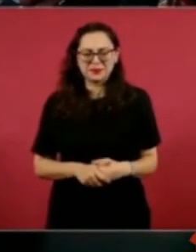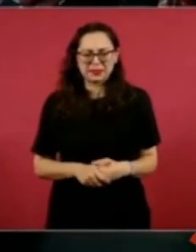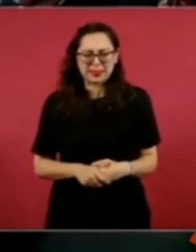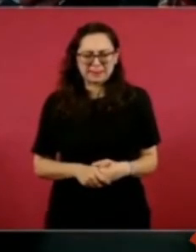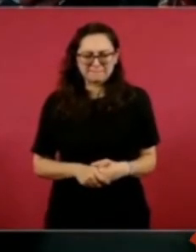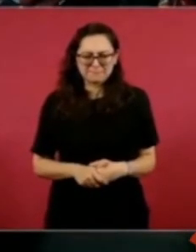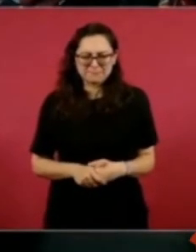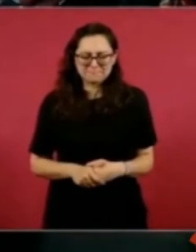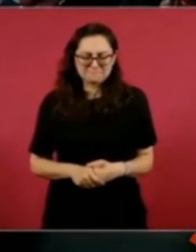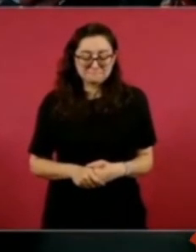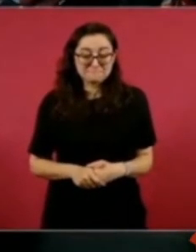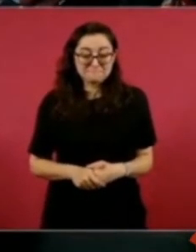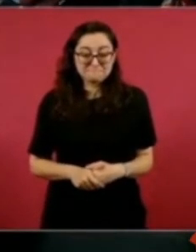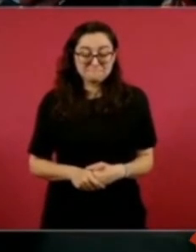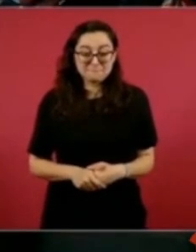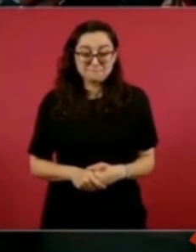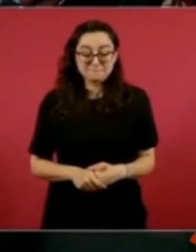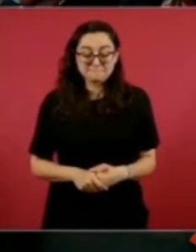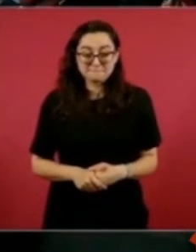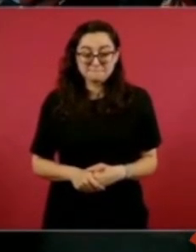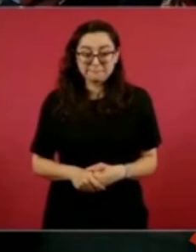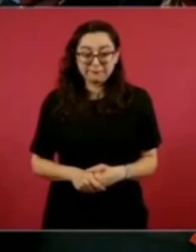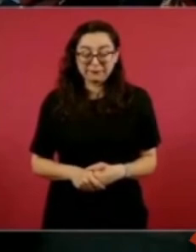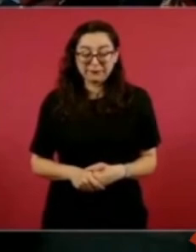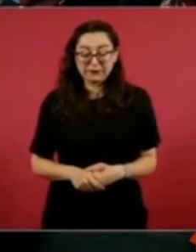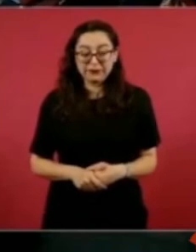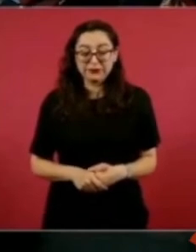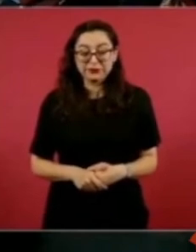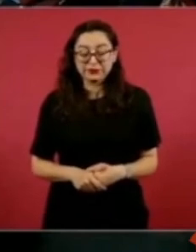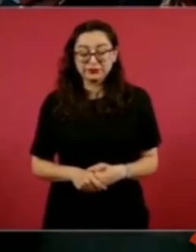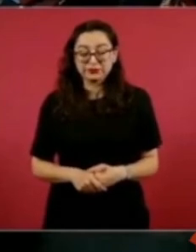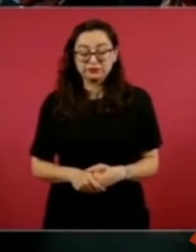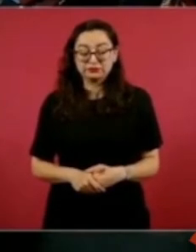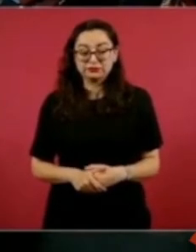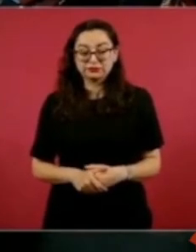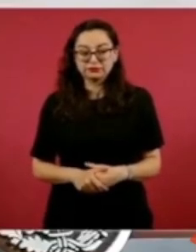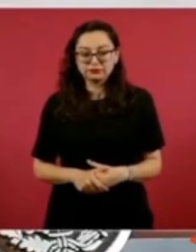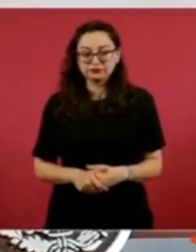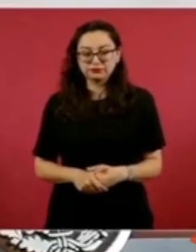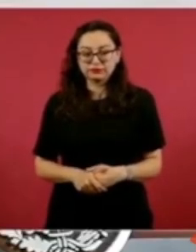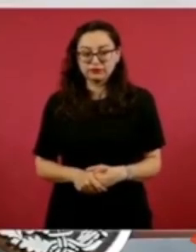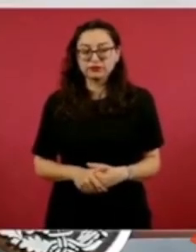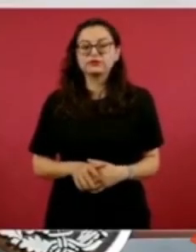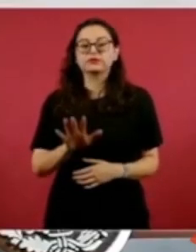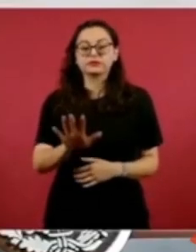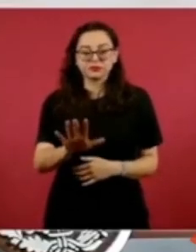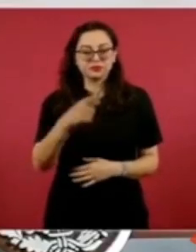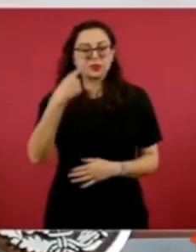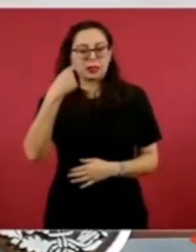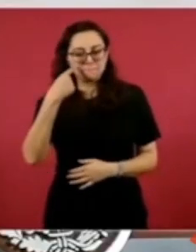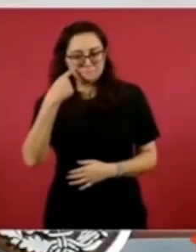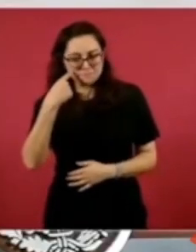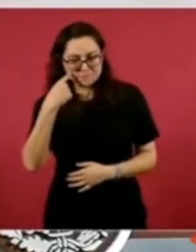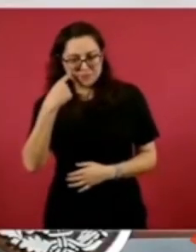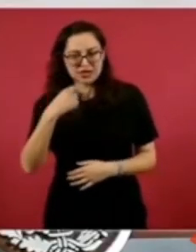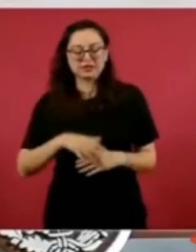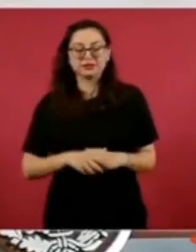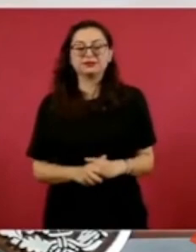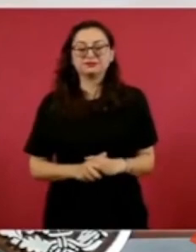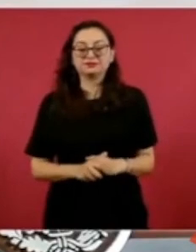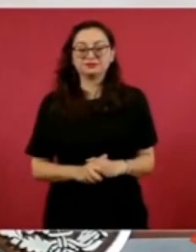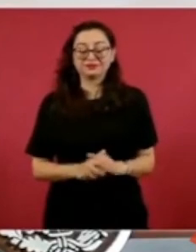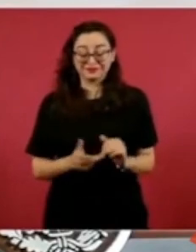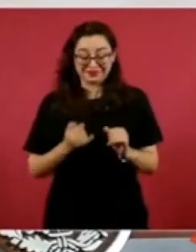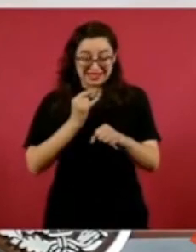cuatro órdenes de atención aquí en México en mayo zambada? Mire, es parte ahorita de los primeros pasos, las